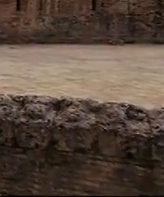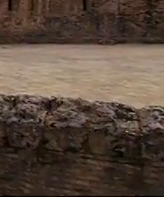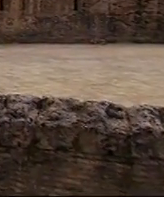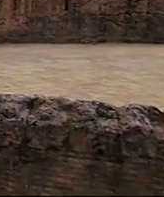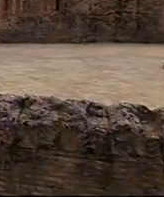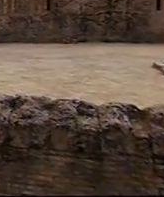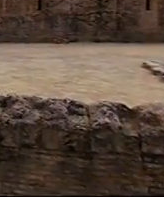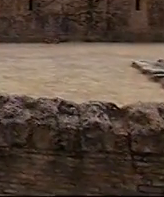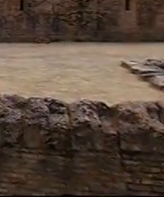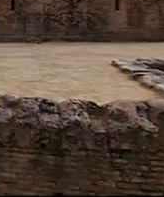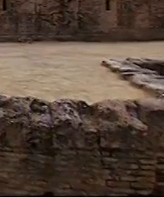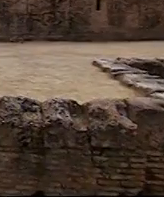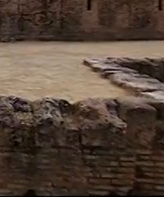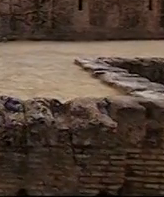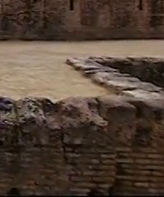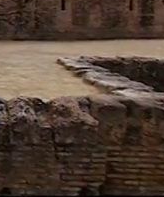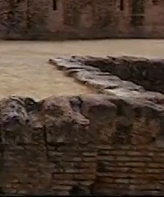importante para el imperio.